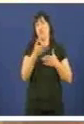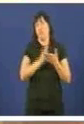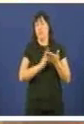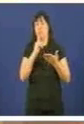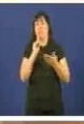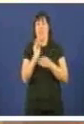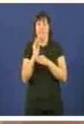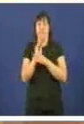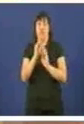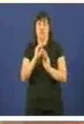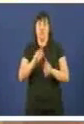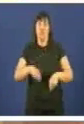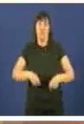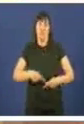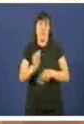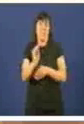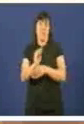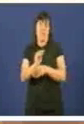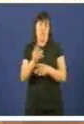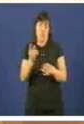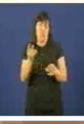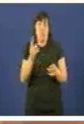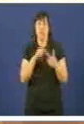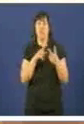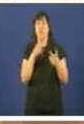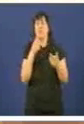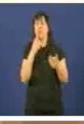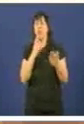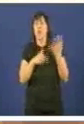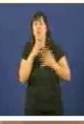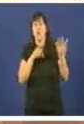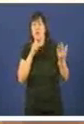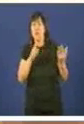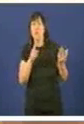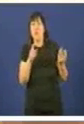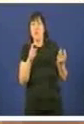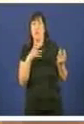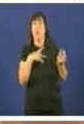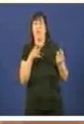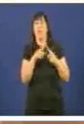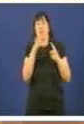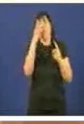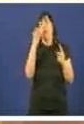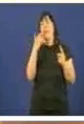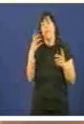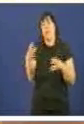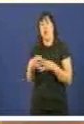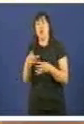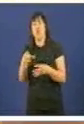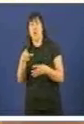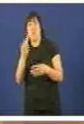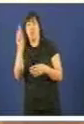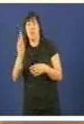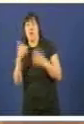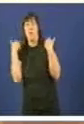Pero claro, para calcular calé ese terzo, ao cálculo non pode ser unilateral por parte da xerencia do consorcio, que lembro, non ten